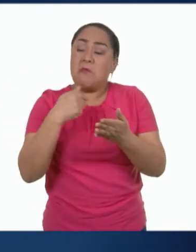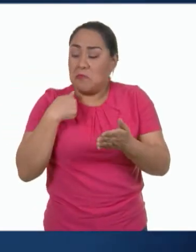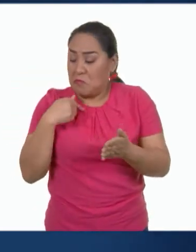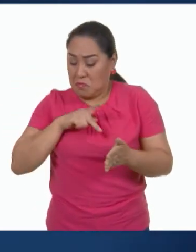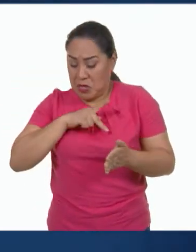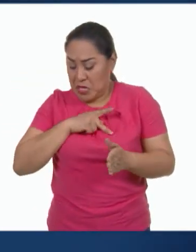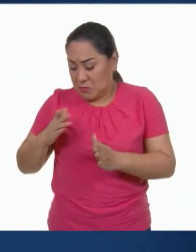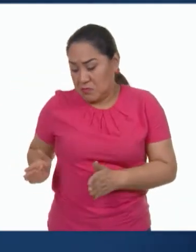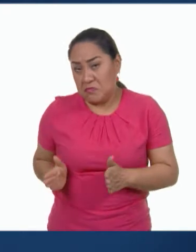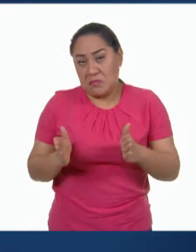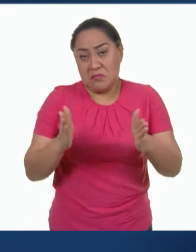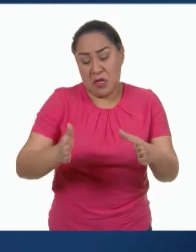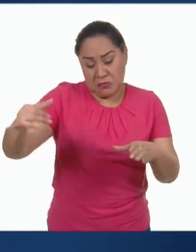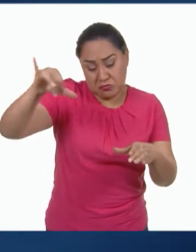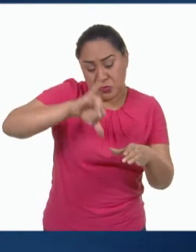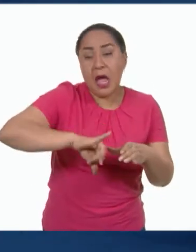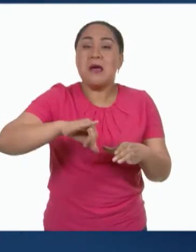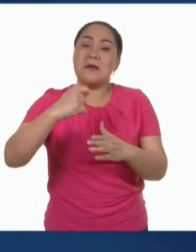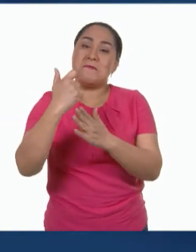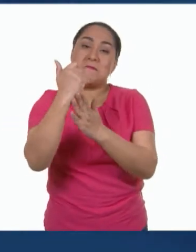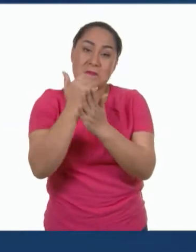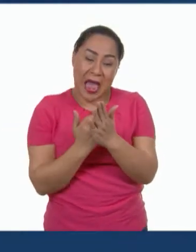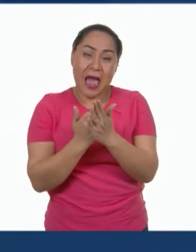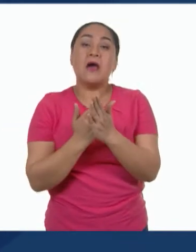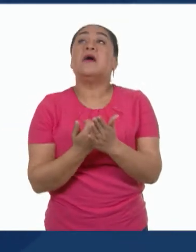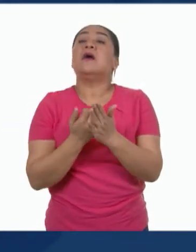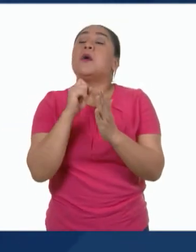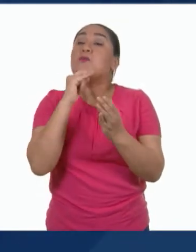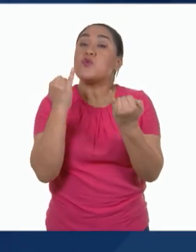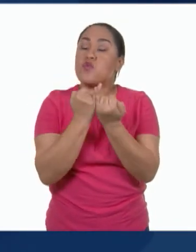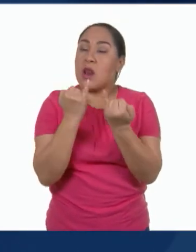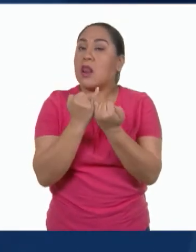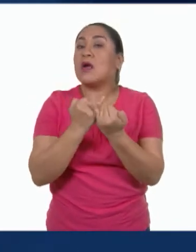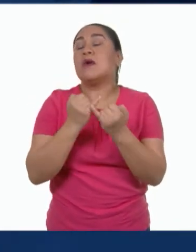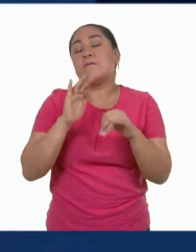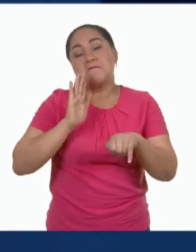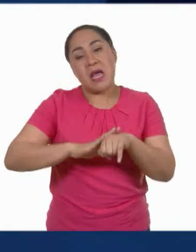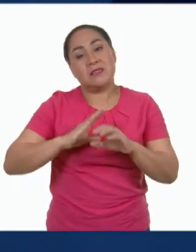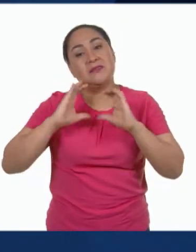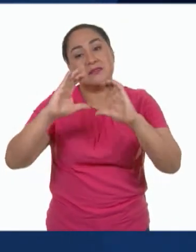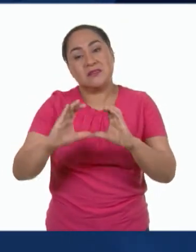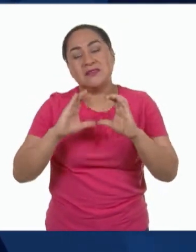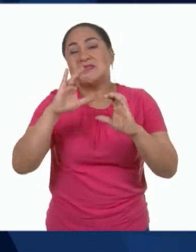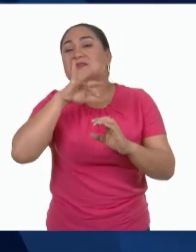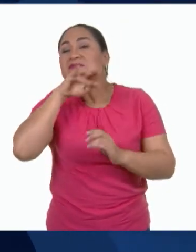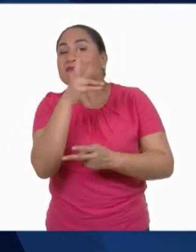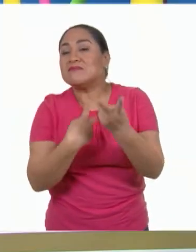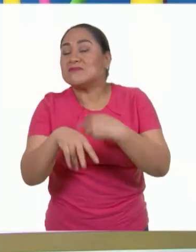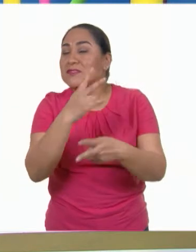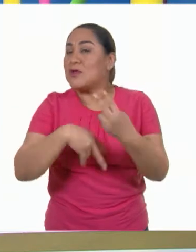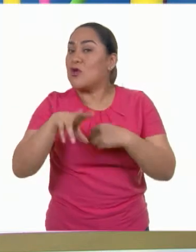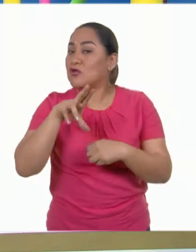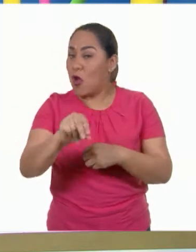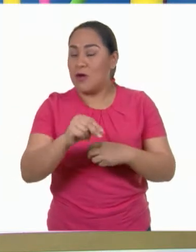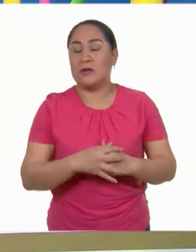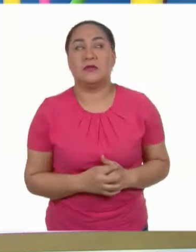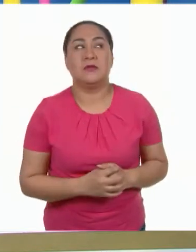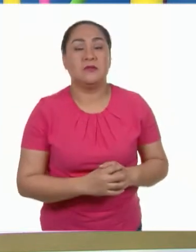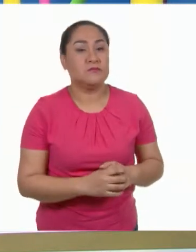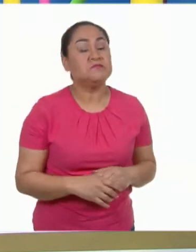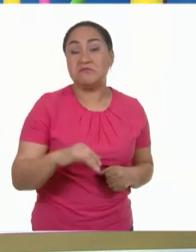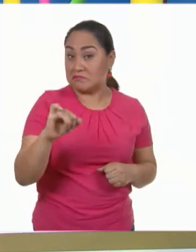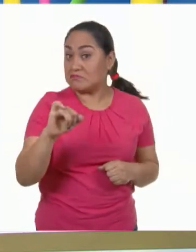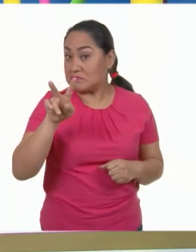el costo del producto es menor y estamos disminuyendo considerablemente la cantidad de residuos. Sí, así